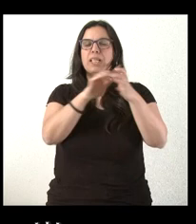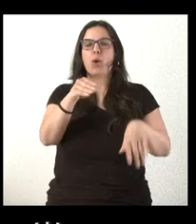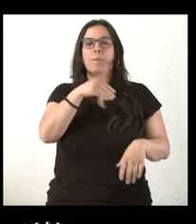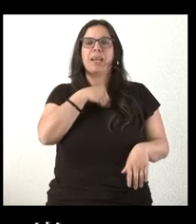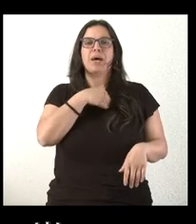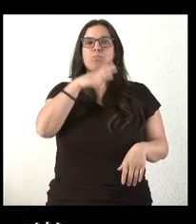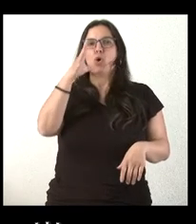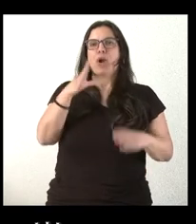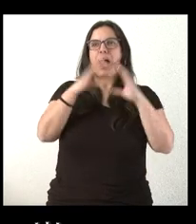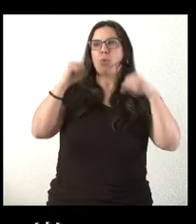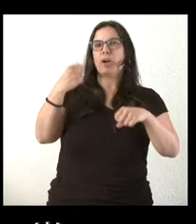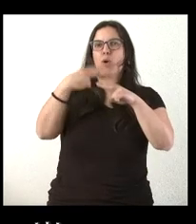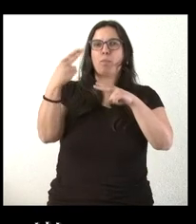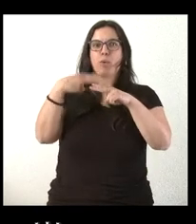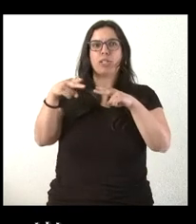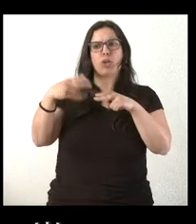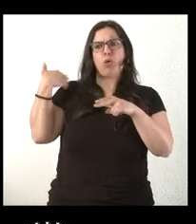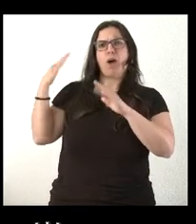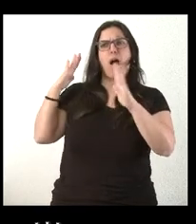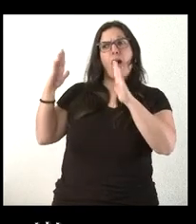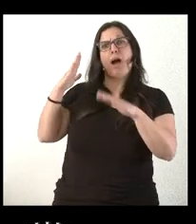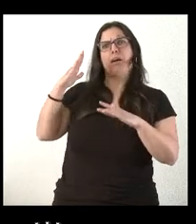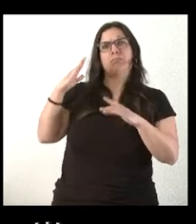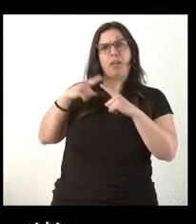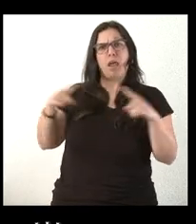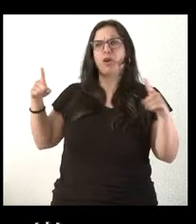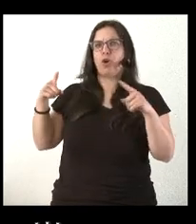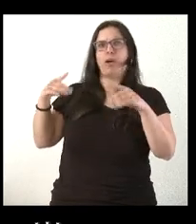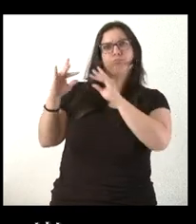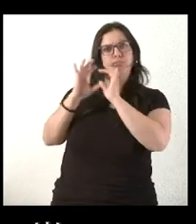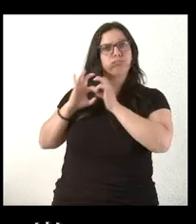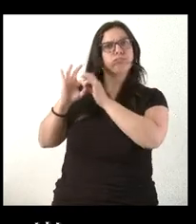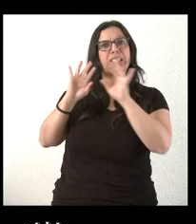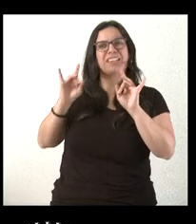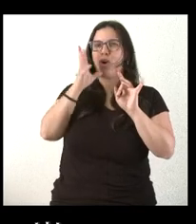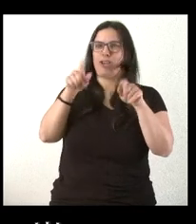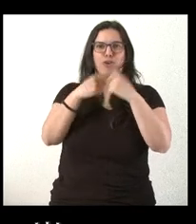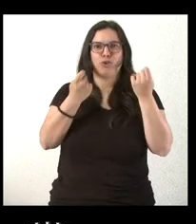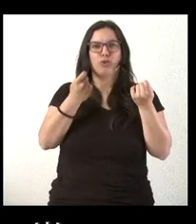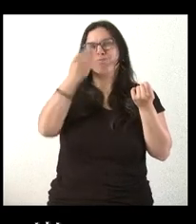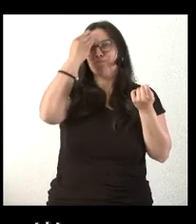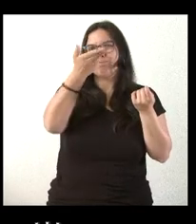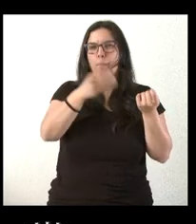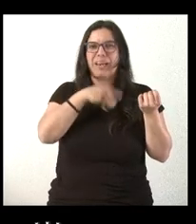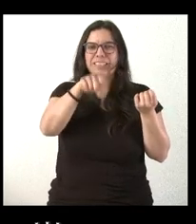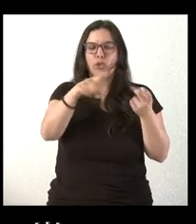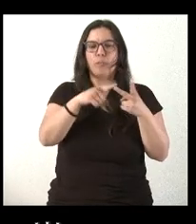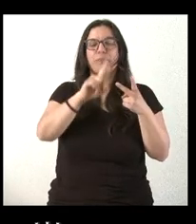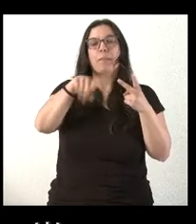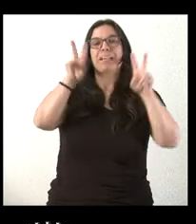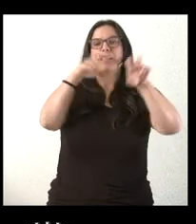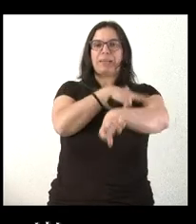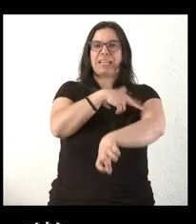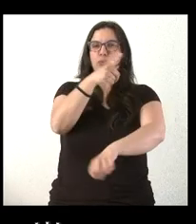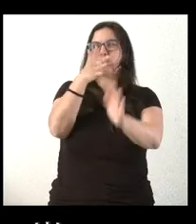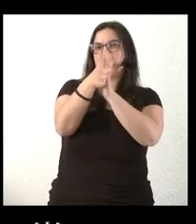consenso político que se fragó durante años y que en este momento se ha roto. Y luego, sobre la sanidad, ha dado una serie de datos, de argumentos,